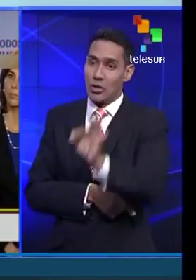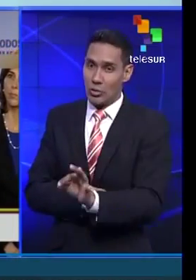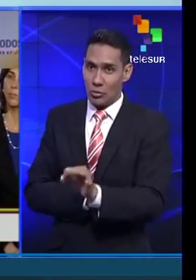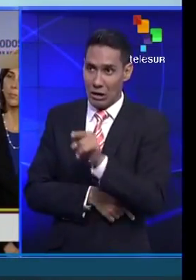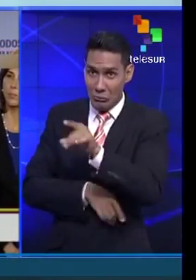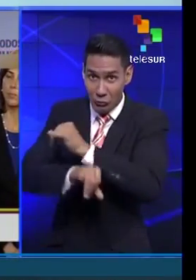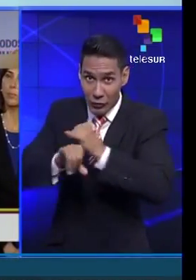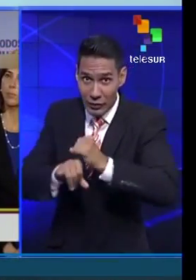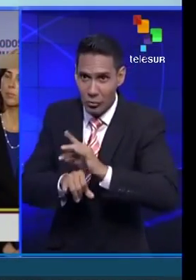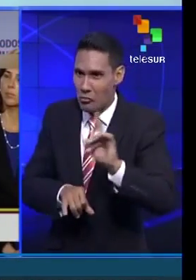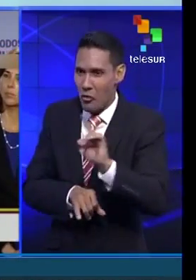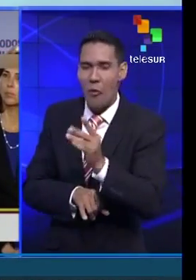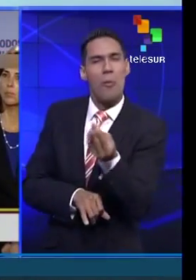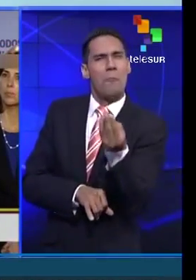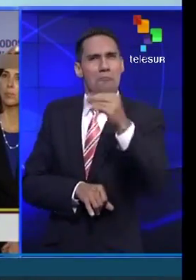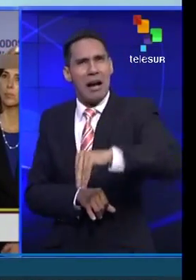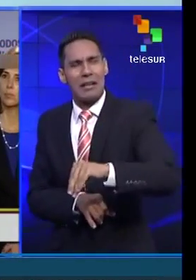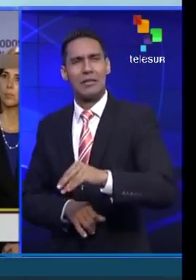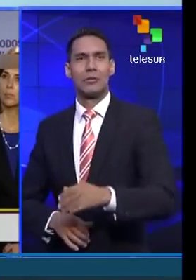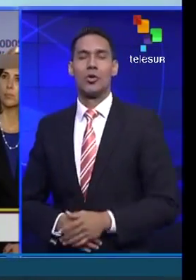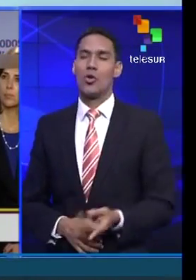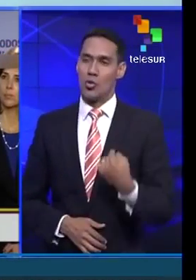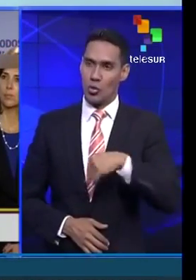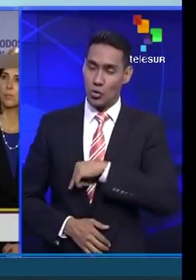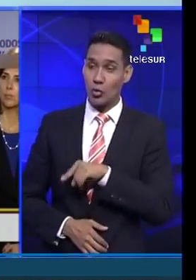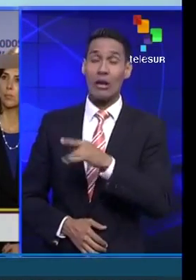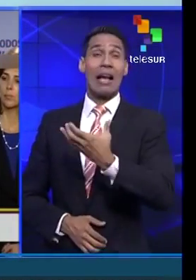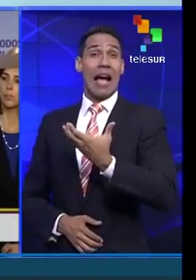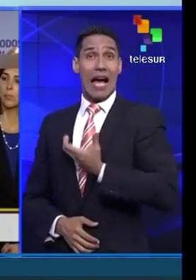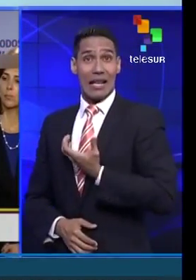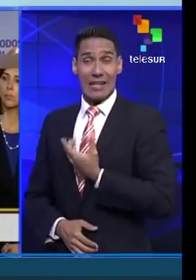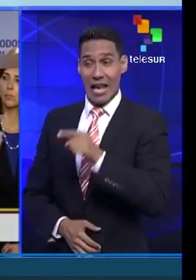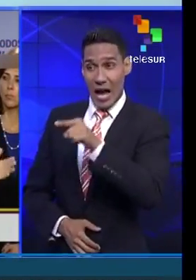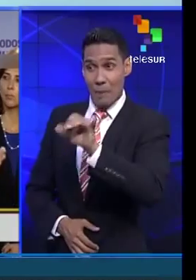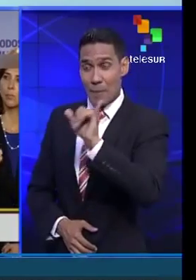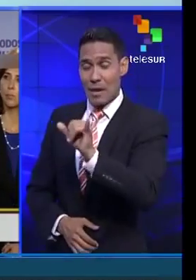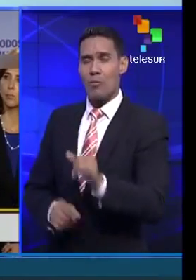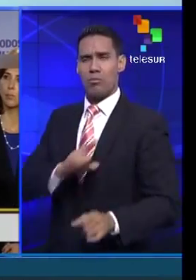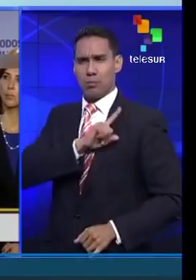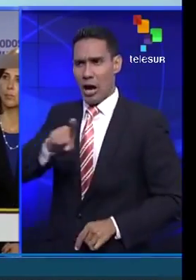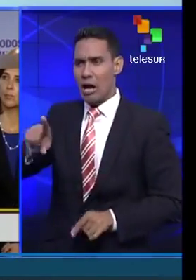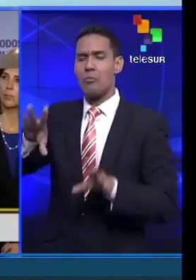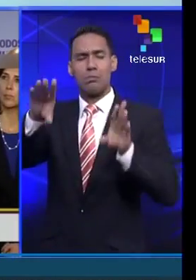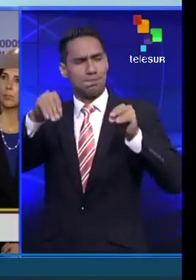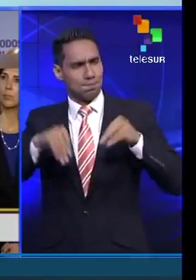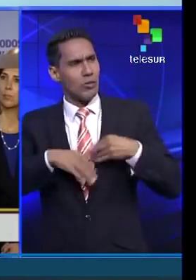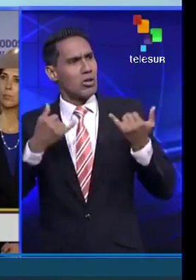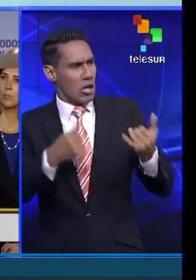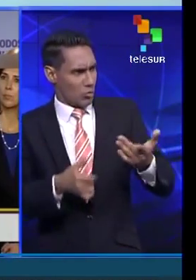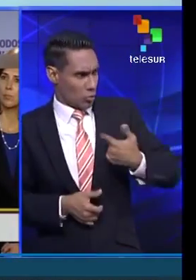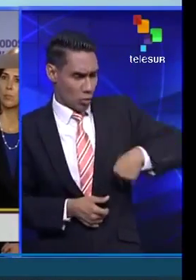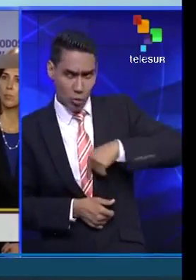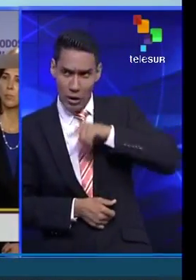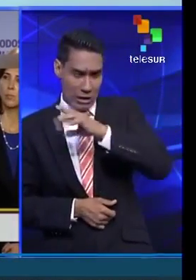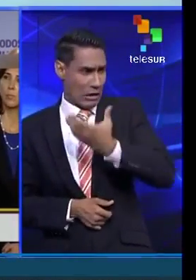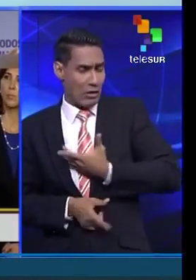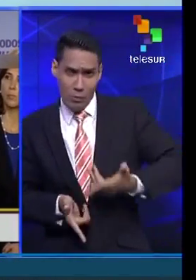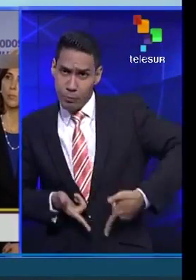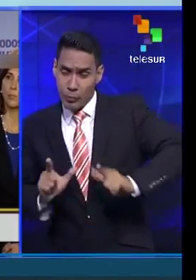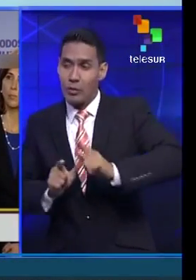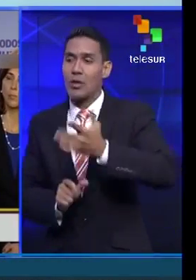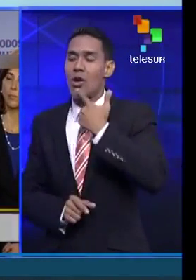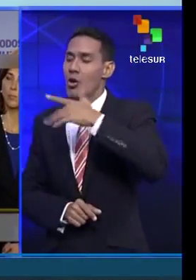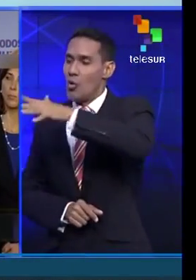sólo eso, sino que hemos ordenado y la alcaldía nos acaba de confirmar que ya dio la orden que las